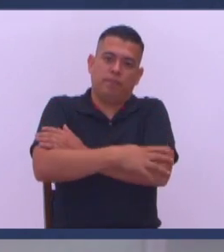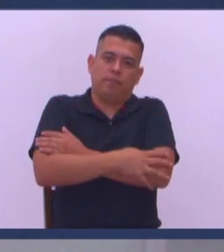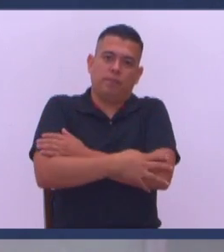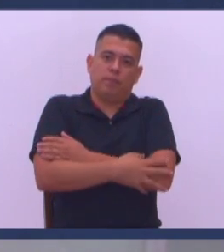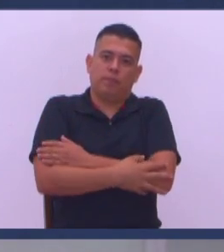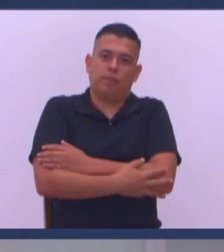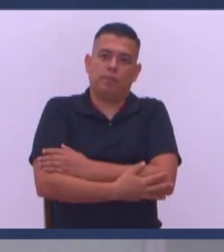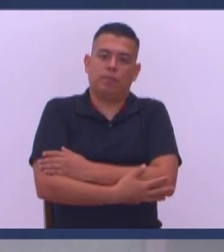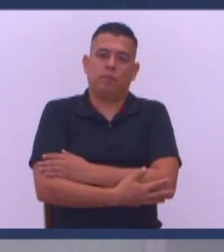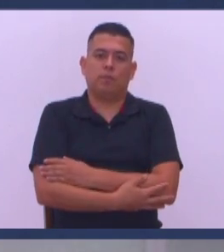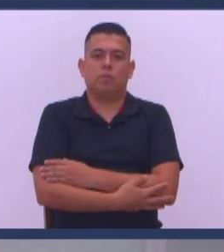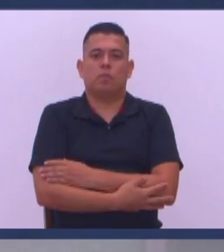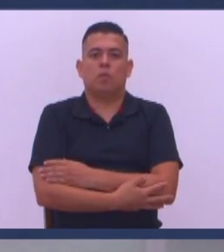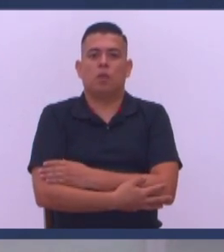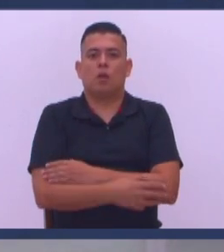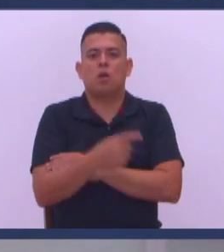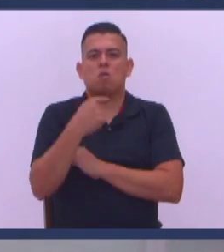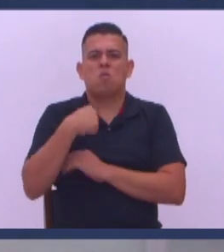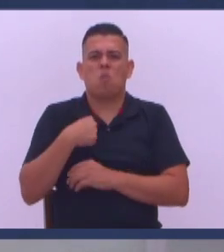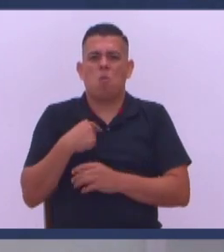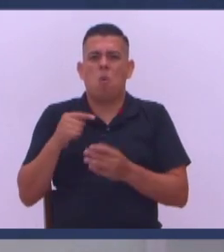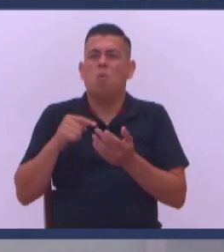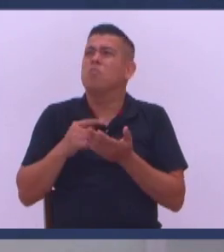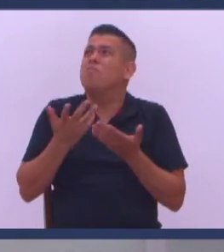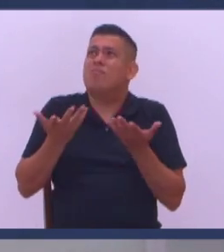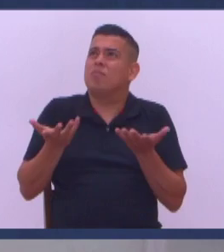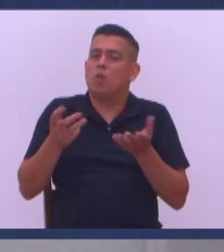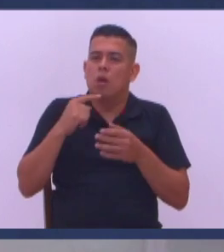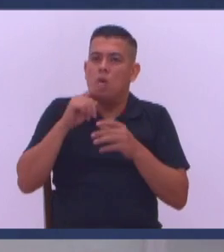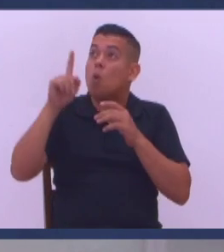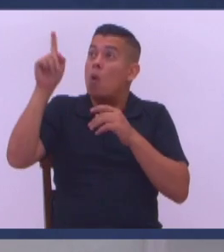Consolación ¿Con quien debo de llorar? Con Dios